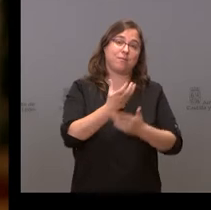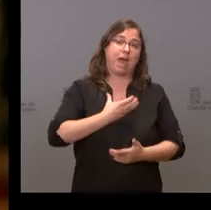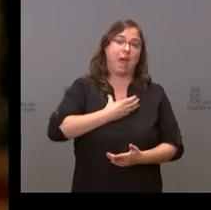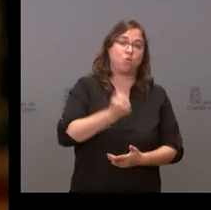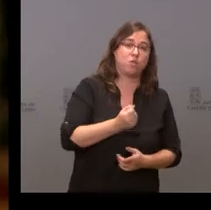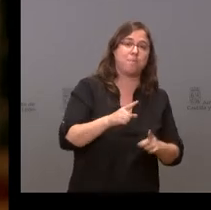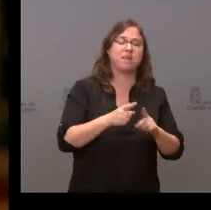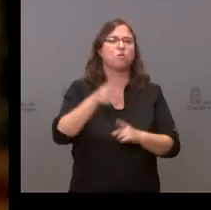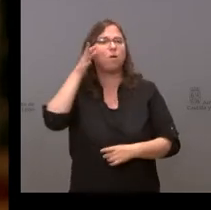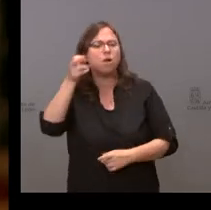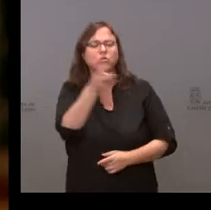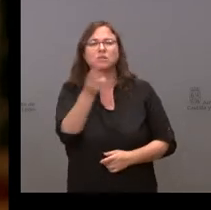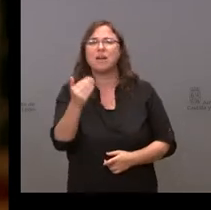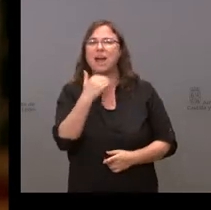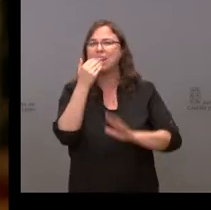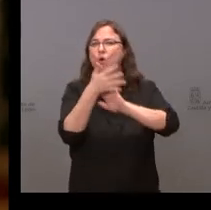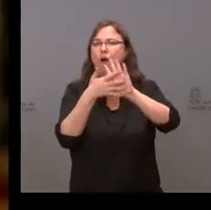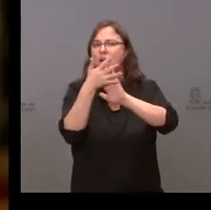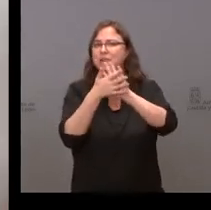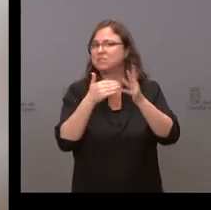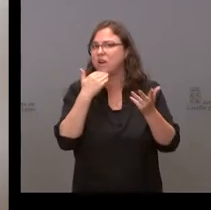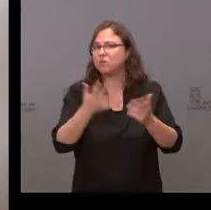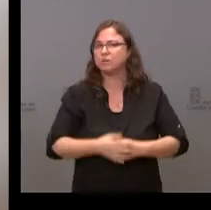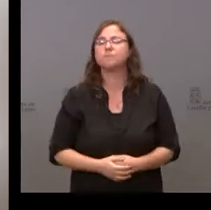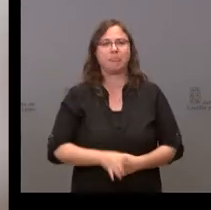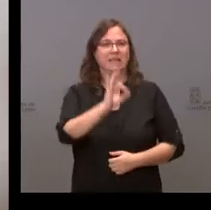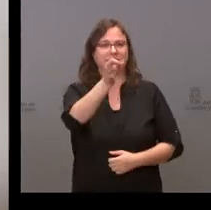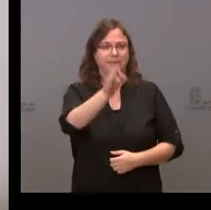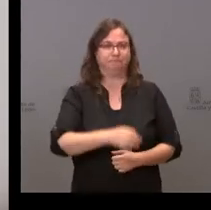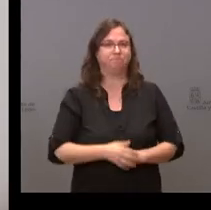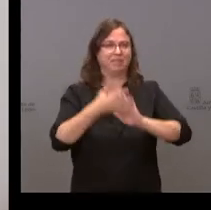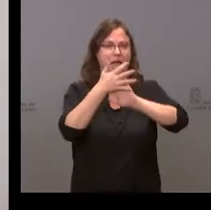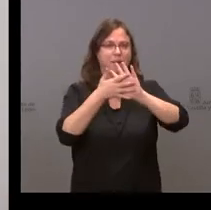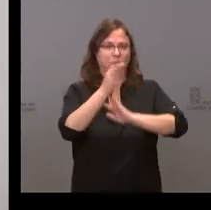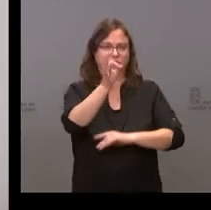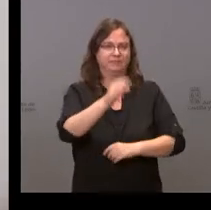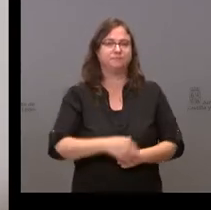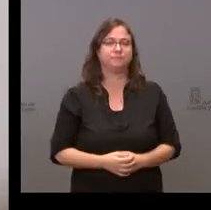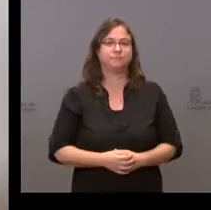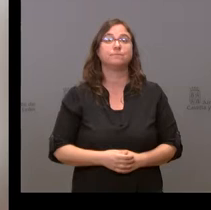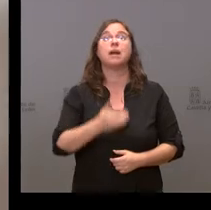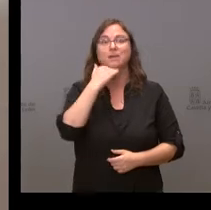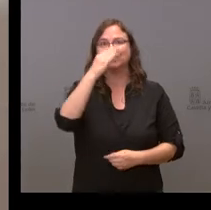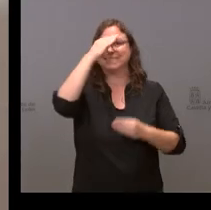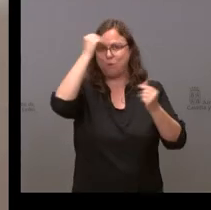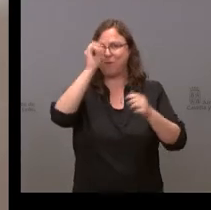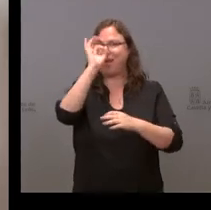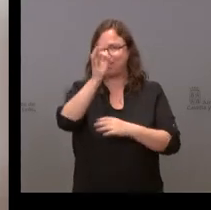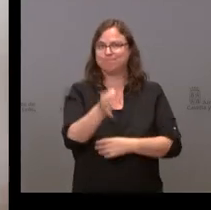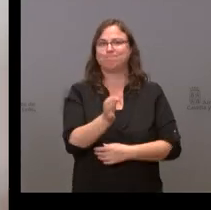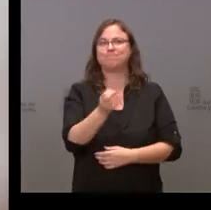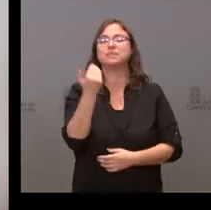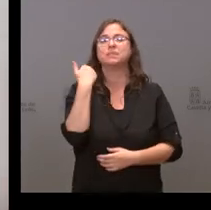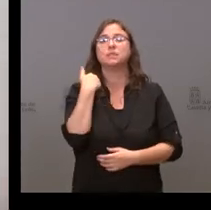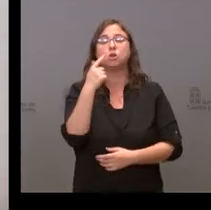no sé si se ha hablado también de eso. Gracias. Sí, se ha hablado de eso y era una de las cosas que se me había olvidado mencionar en mi intervención.